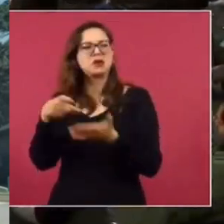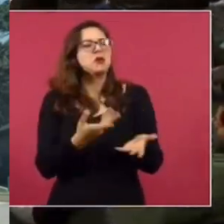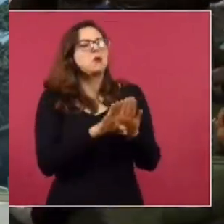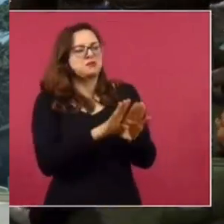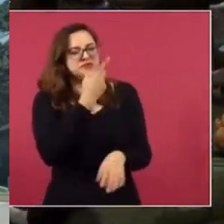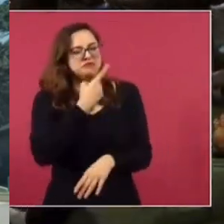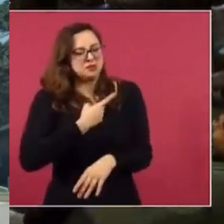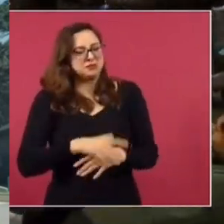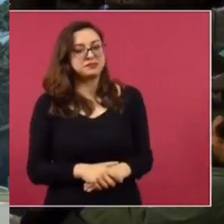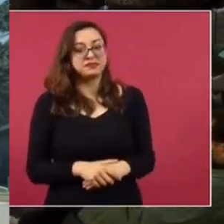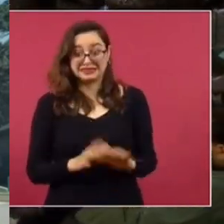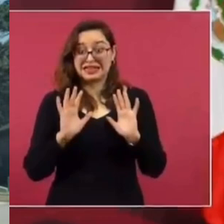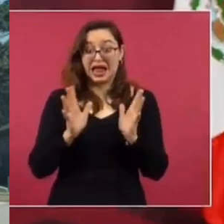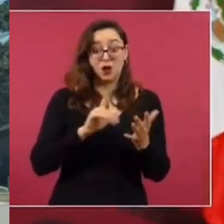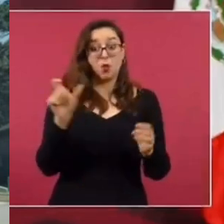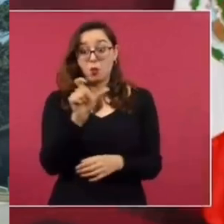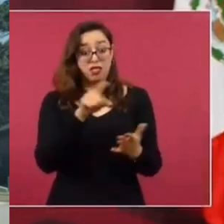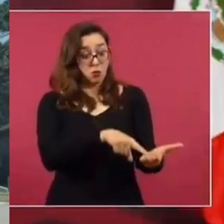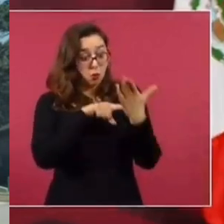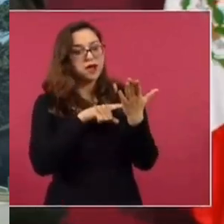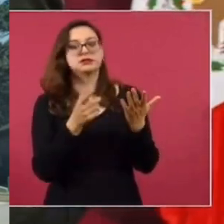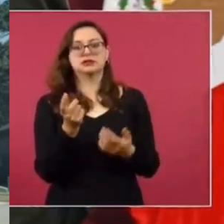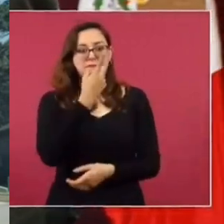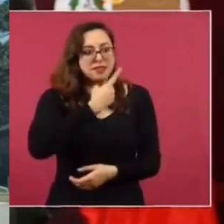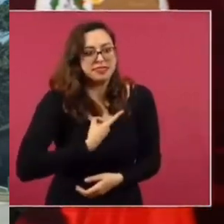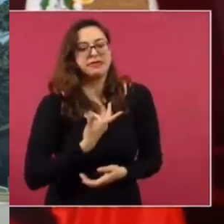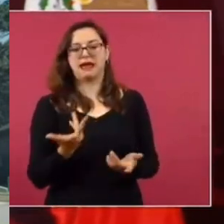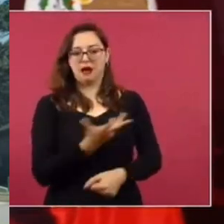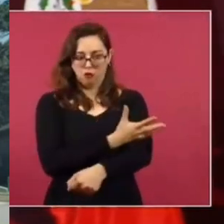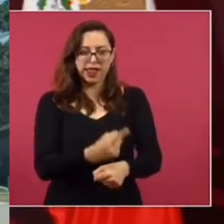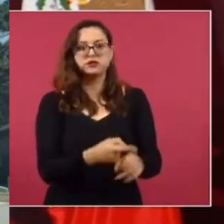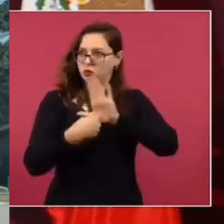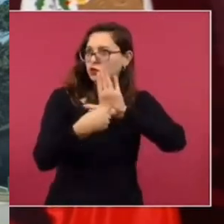va a tener mucha autoridad moral, credibilidad.